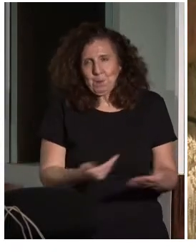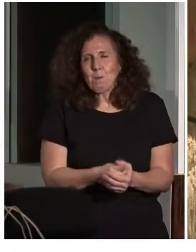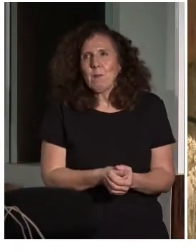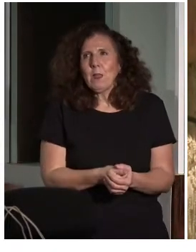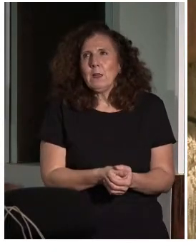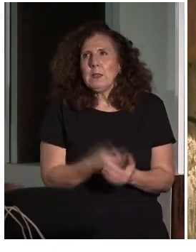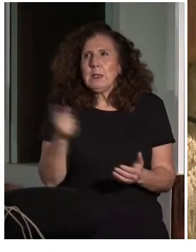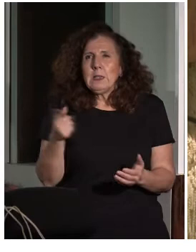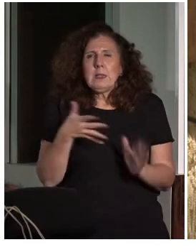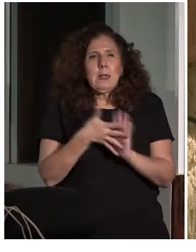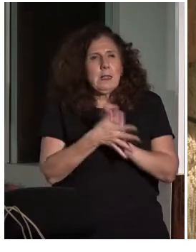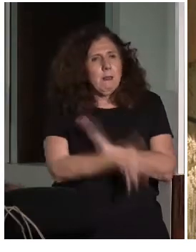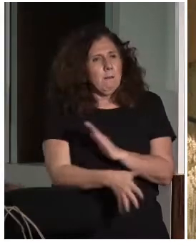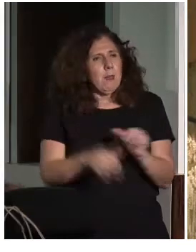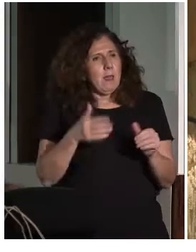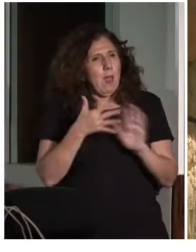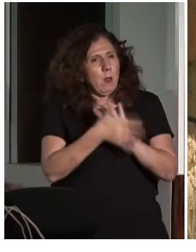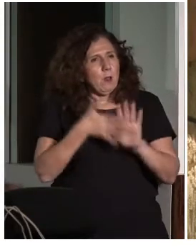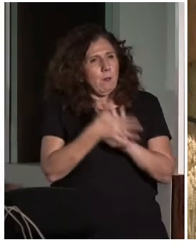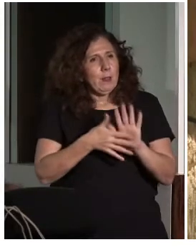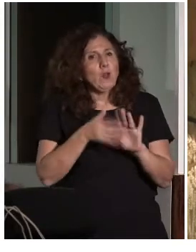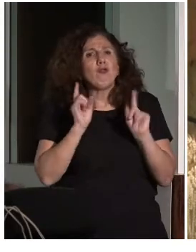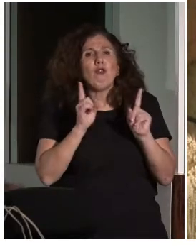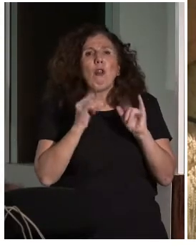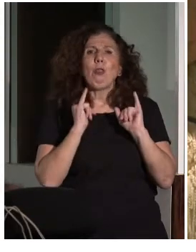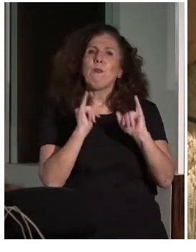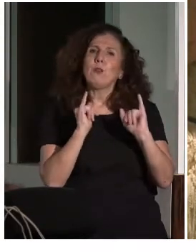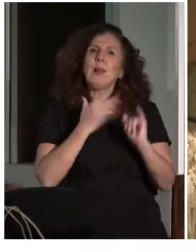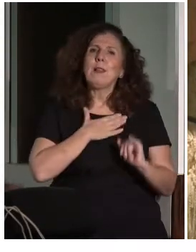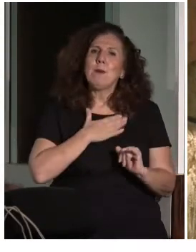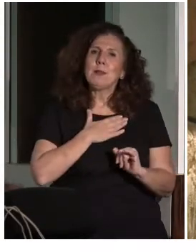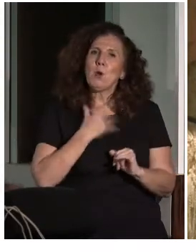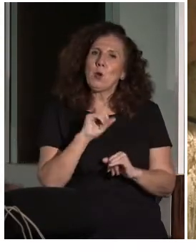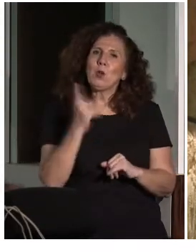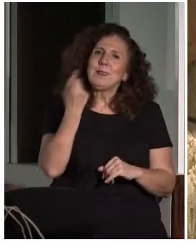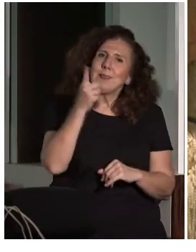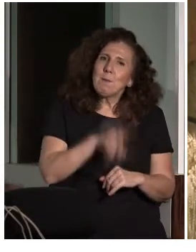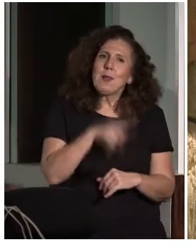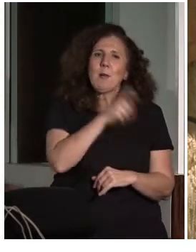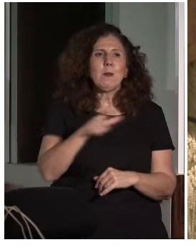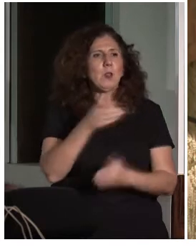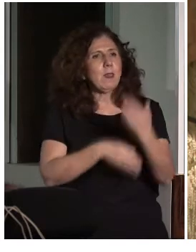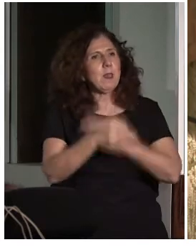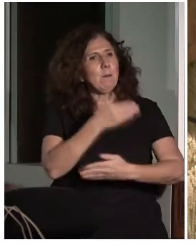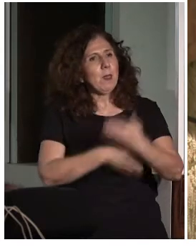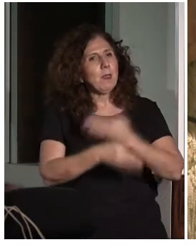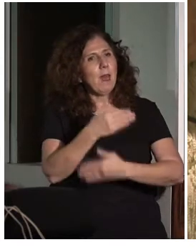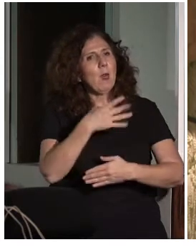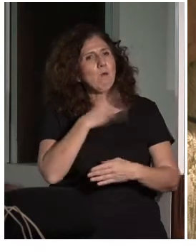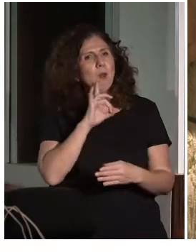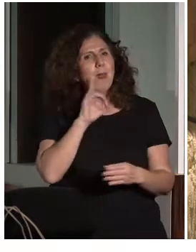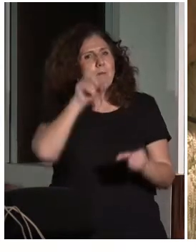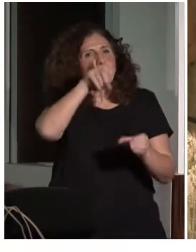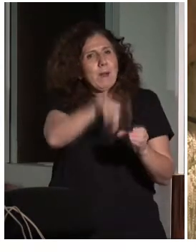efectivamente, como ya se ha dicho, no basta solo con disfrutar del patrimonio, sino que también las personas con discapacidad puedan convertirse en